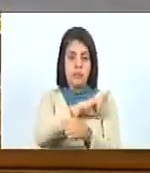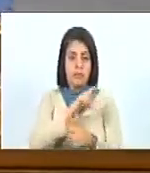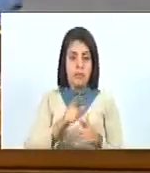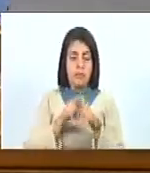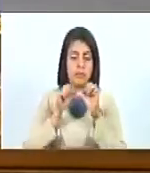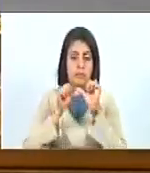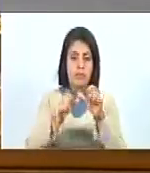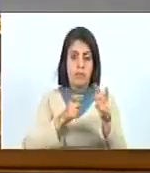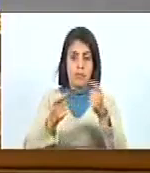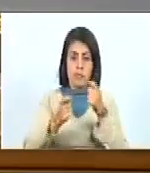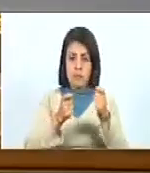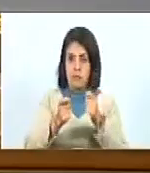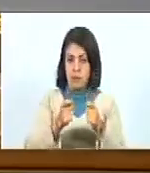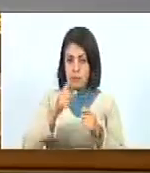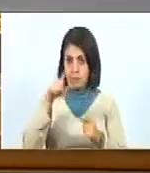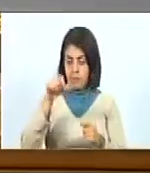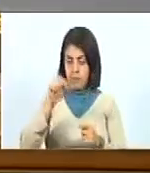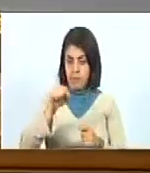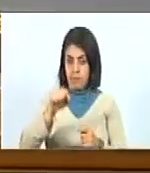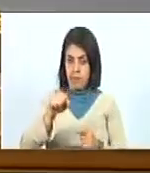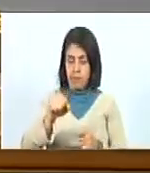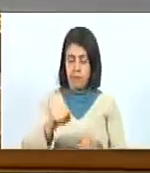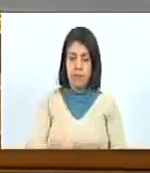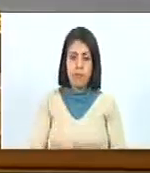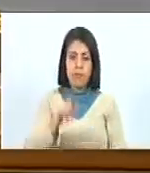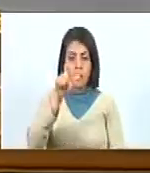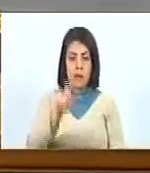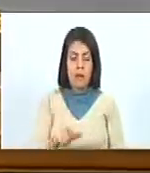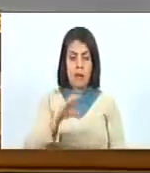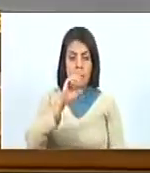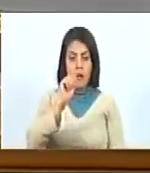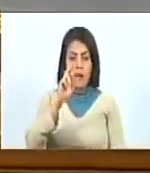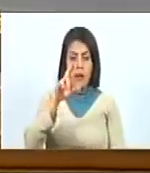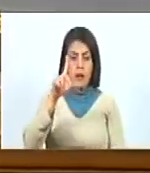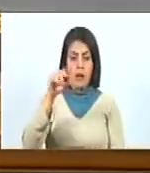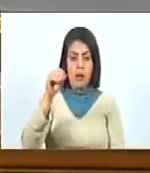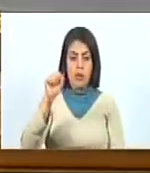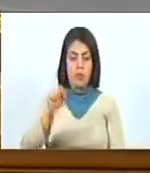Permanente de Contraloría. Tiene la palabra el diputado Carlos Melo.